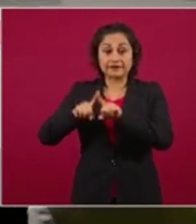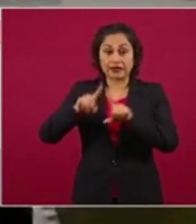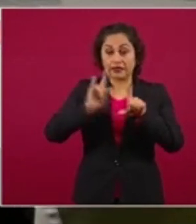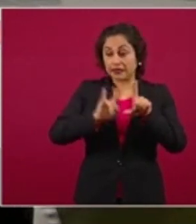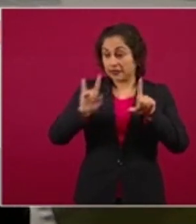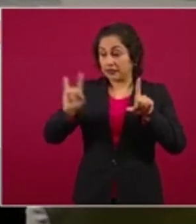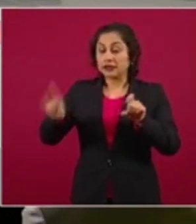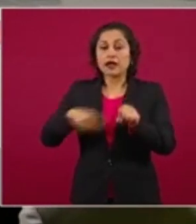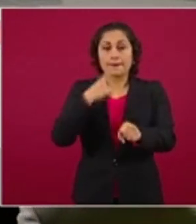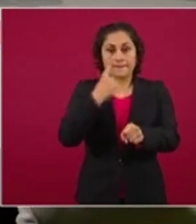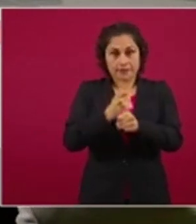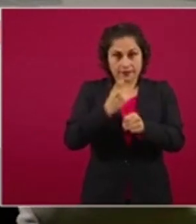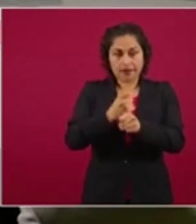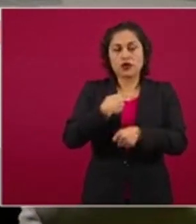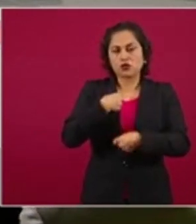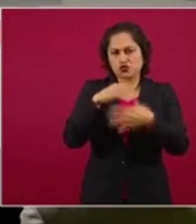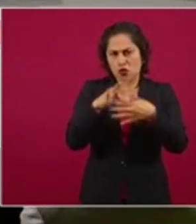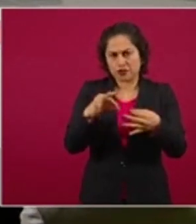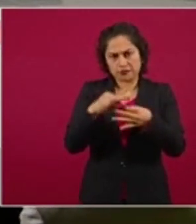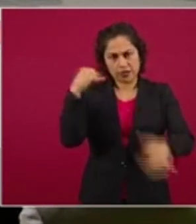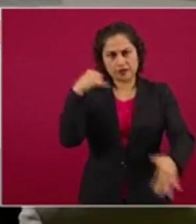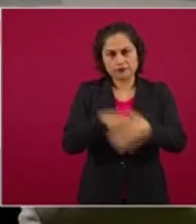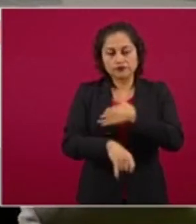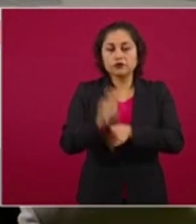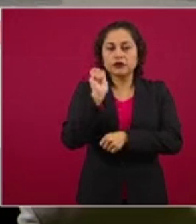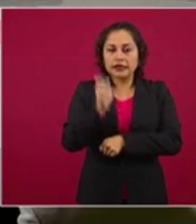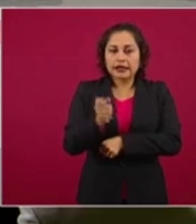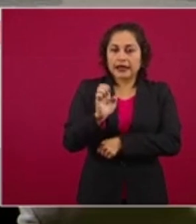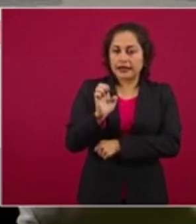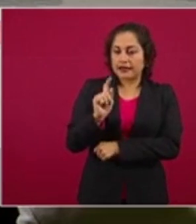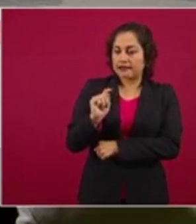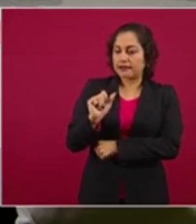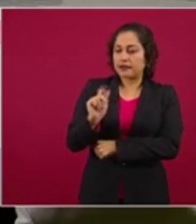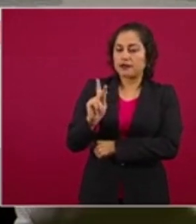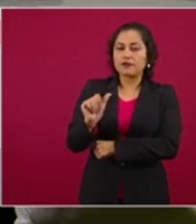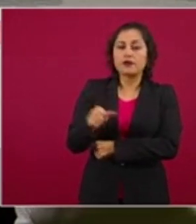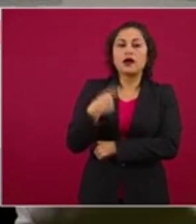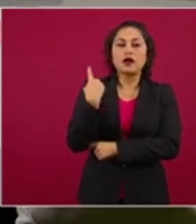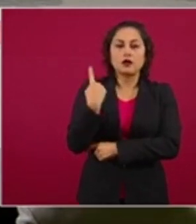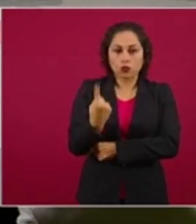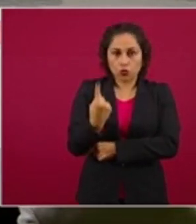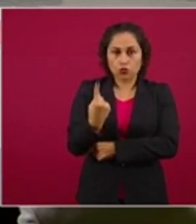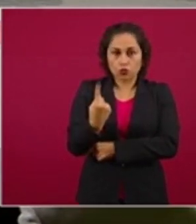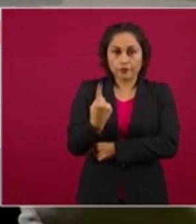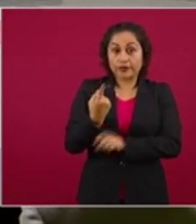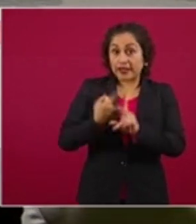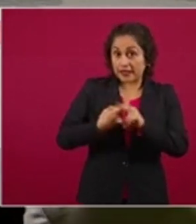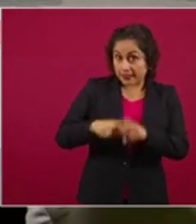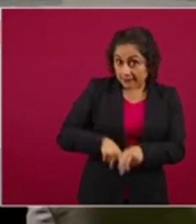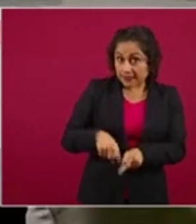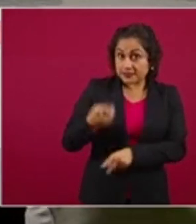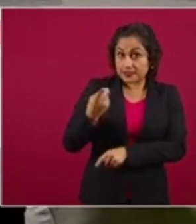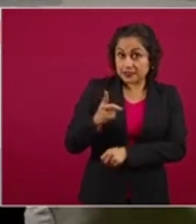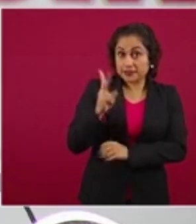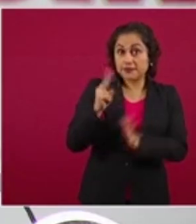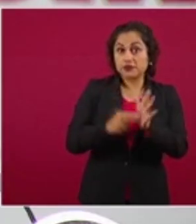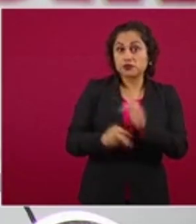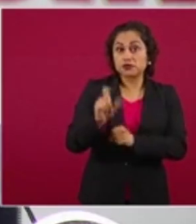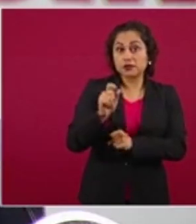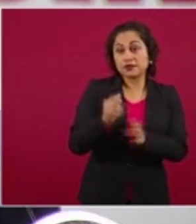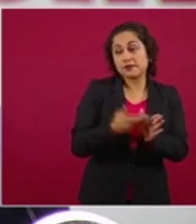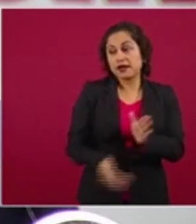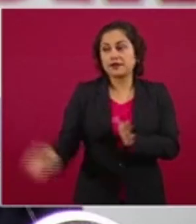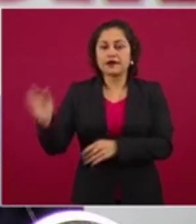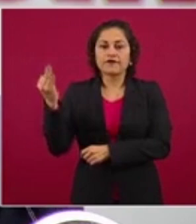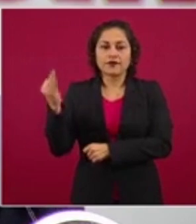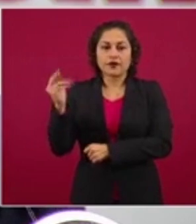La primera, a que me referiré enseguida con cierto detalle, es la etapa 1, desde diciembre de 2020 y hasta febrero de 2021,